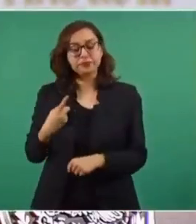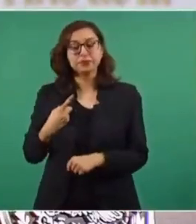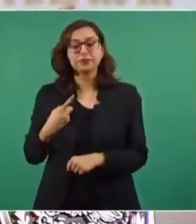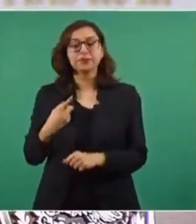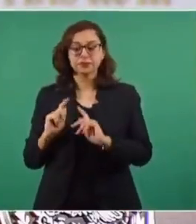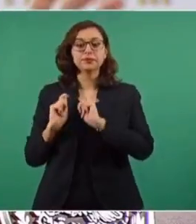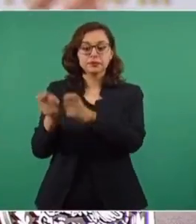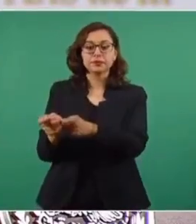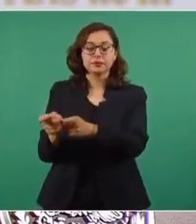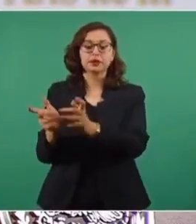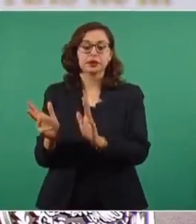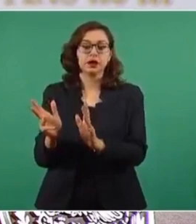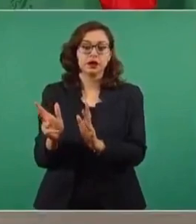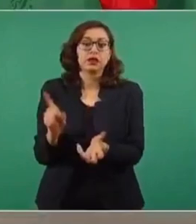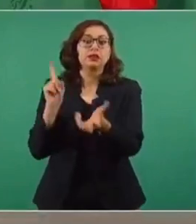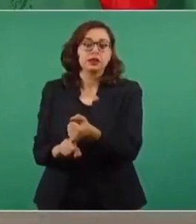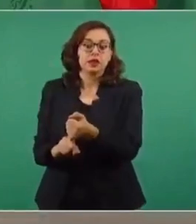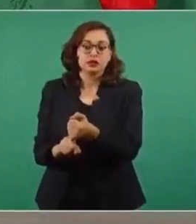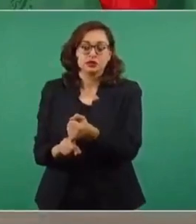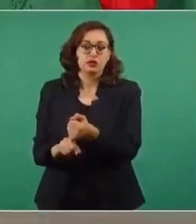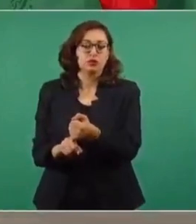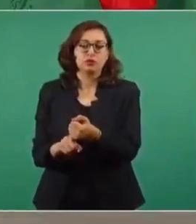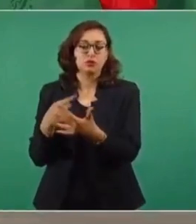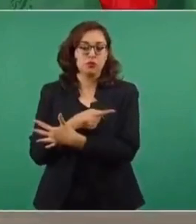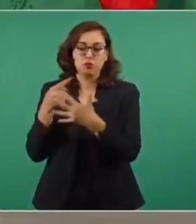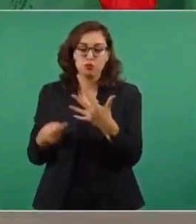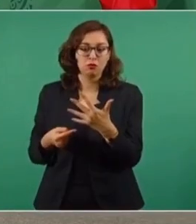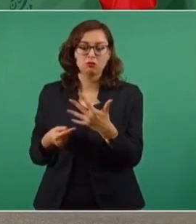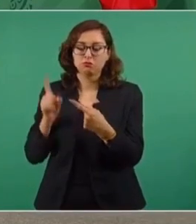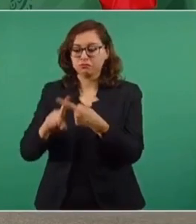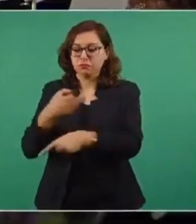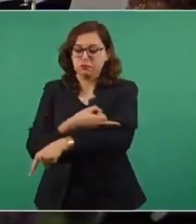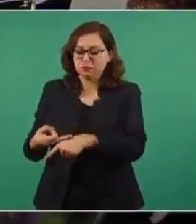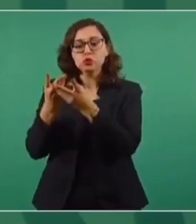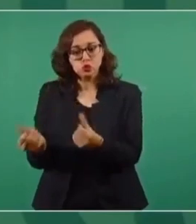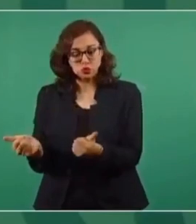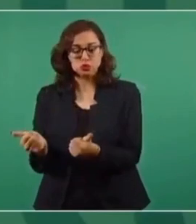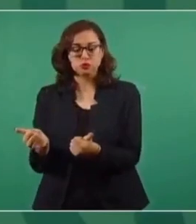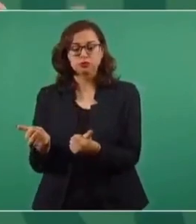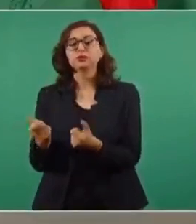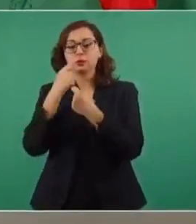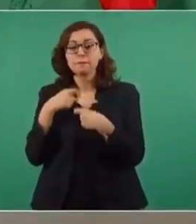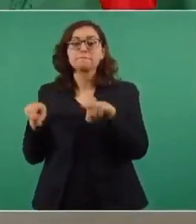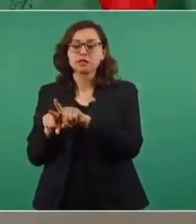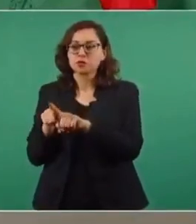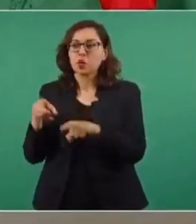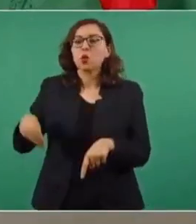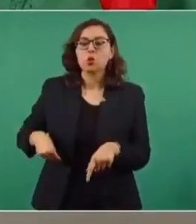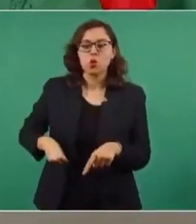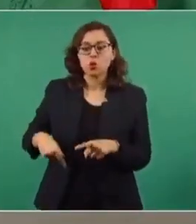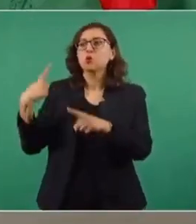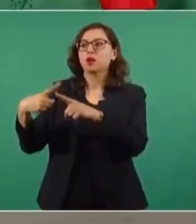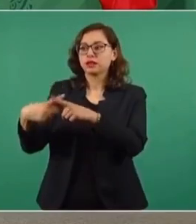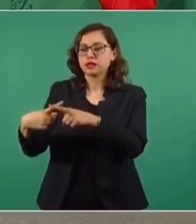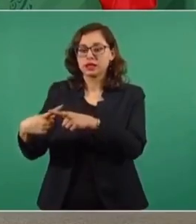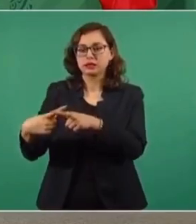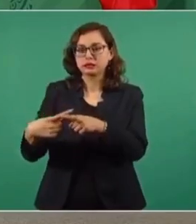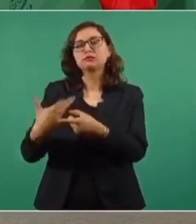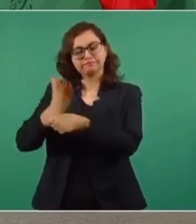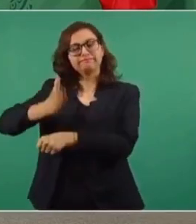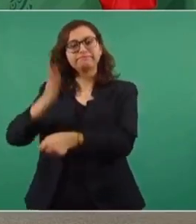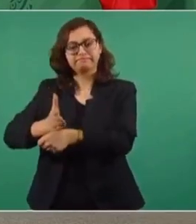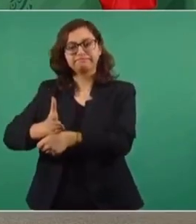Y esto incluye la atención a los familiares de las víctimas y al mismo tiempo que se castigue a posibles